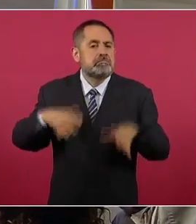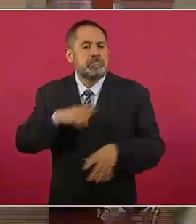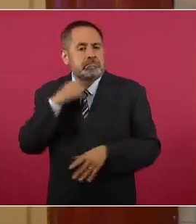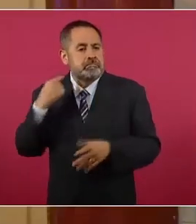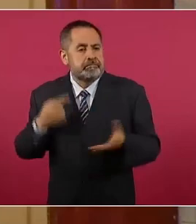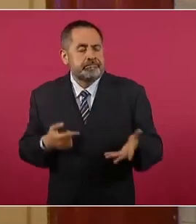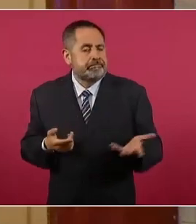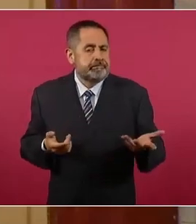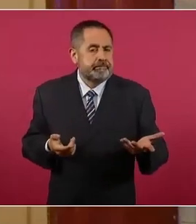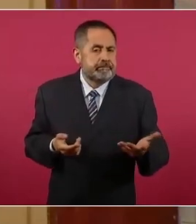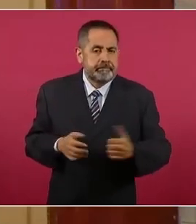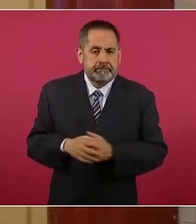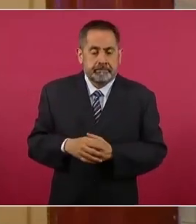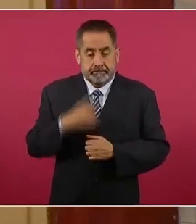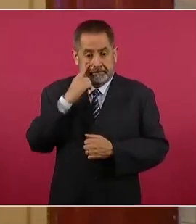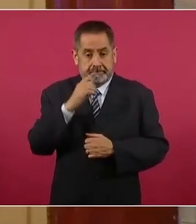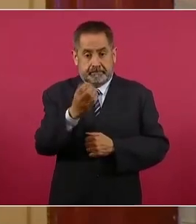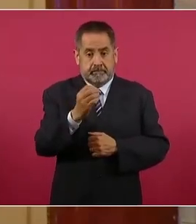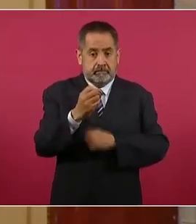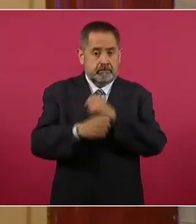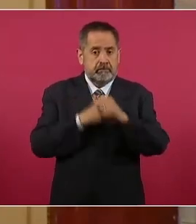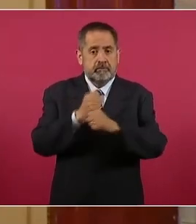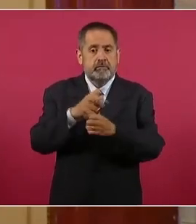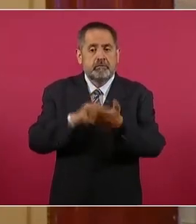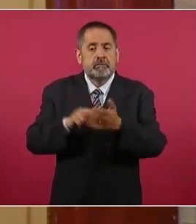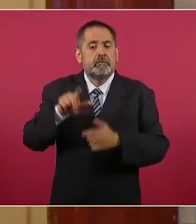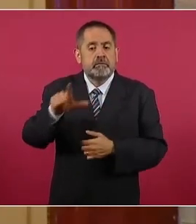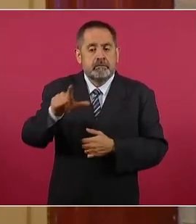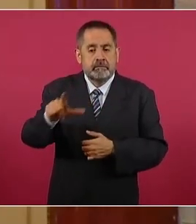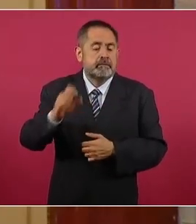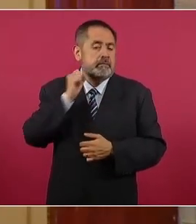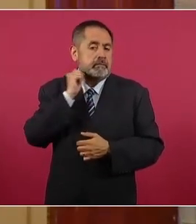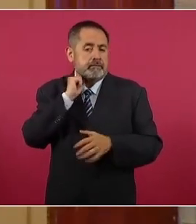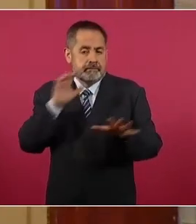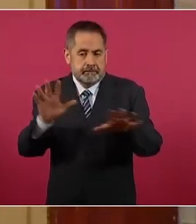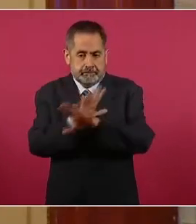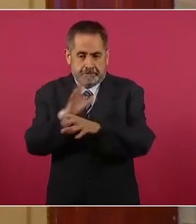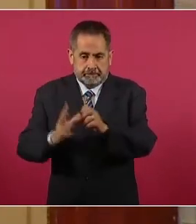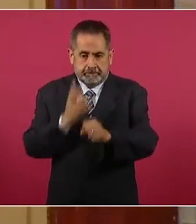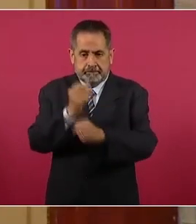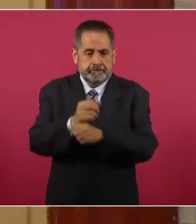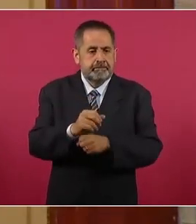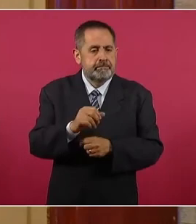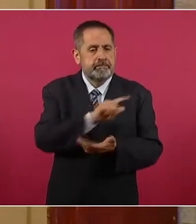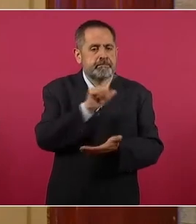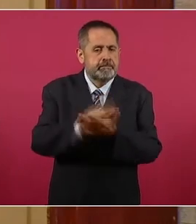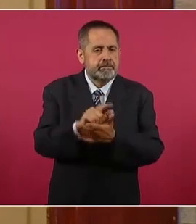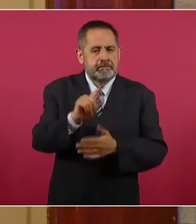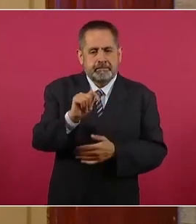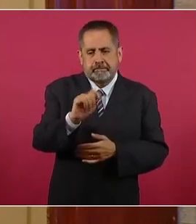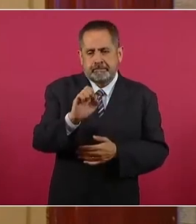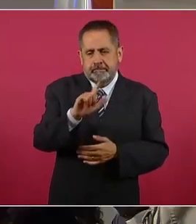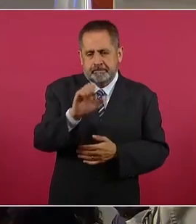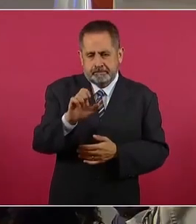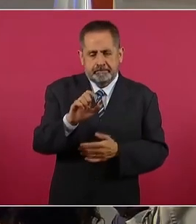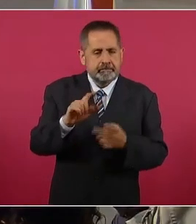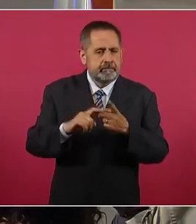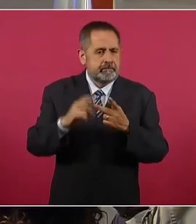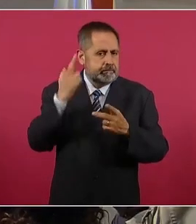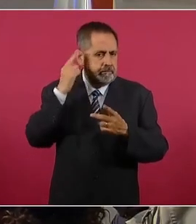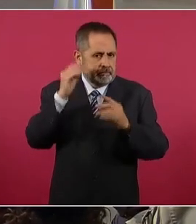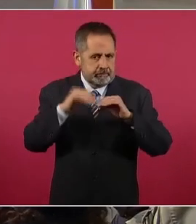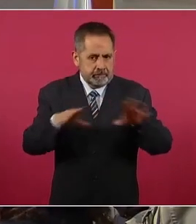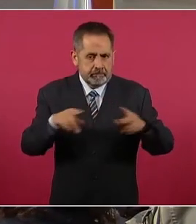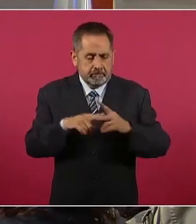Bueno, en octubre de 2017 el Senado aprobó nuevos cambios a la Ley de Telecomunicaciones y Radiodifusión,